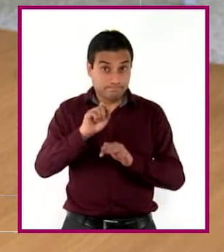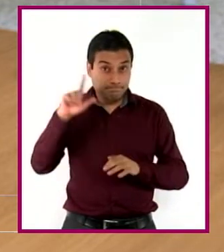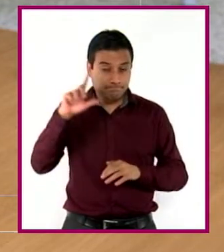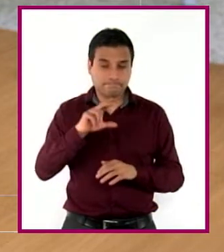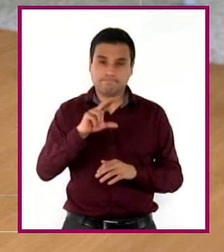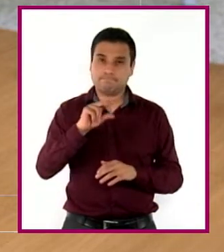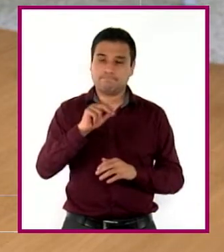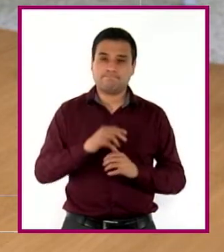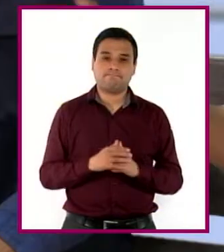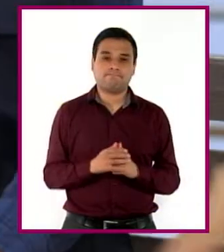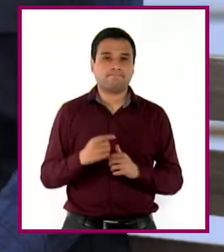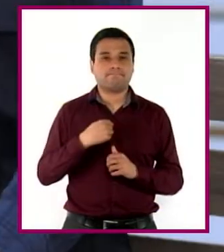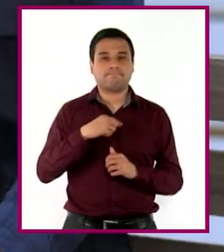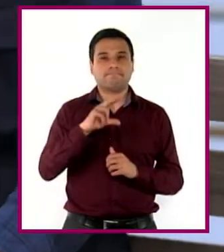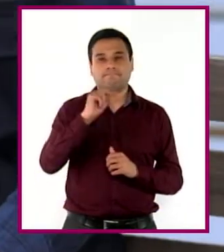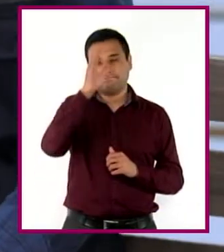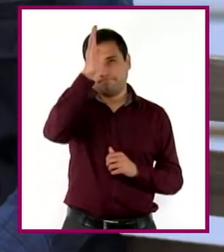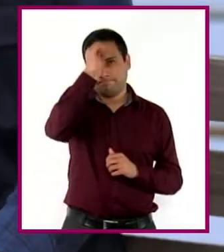No estoy de acuerdo.